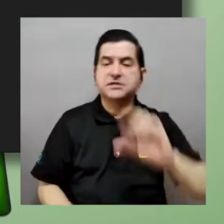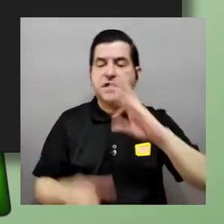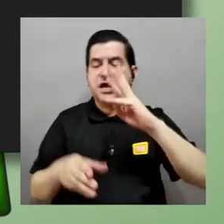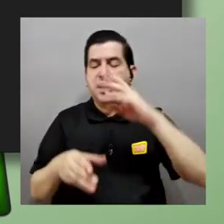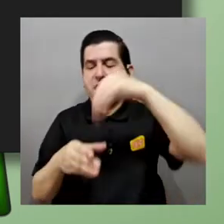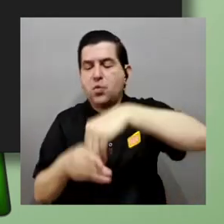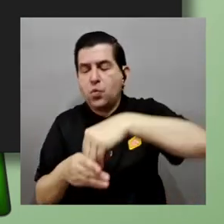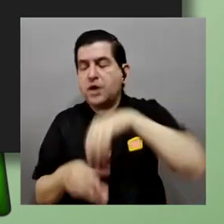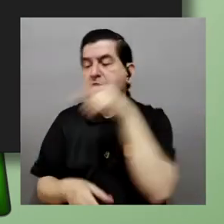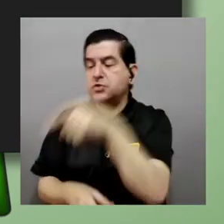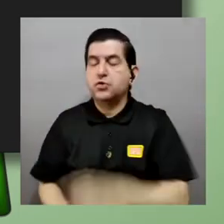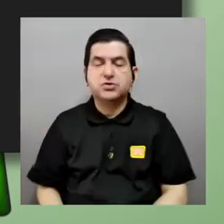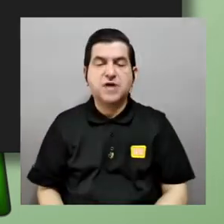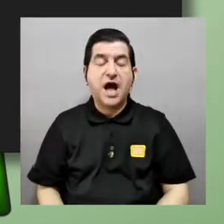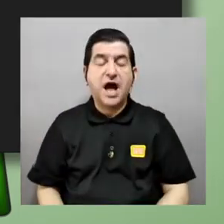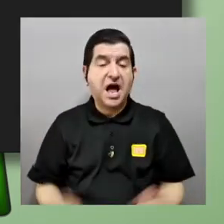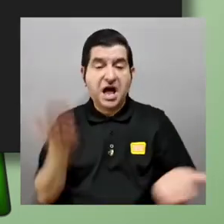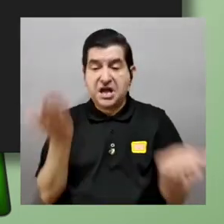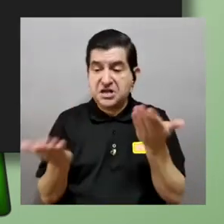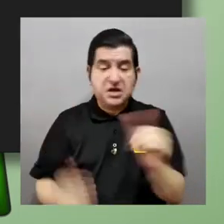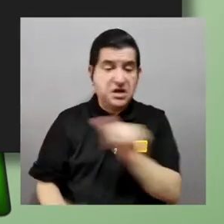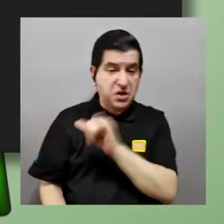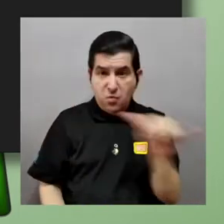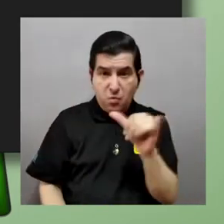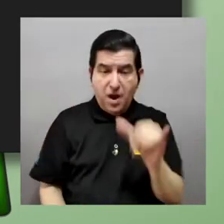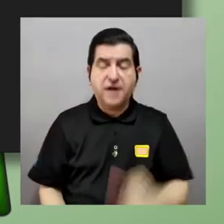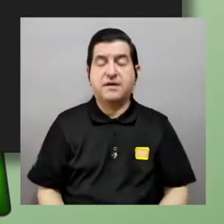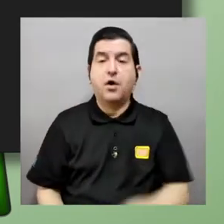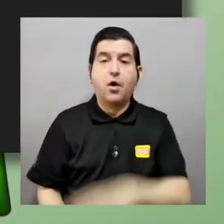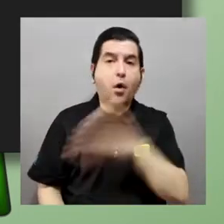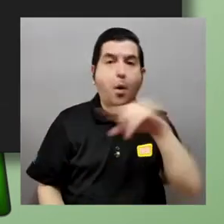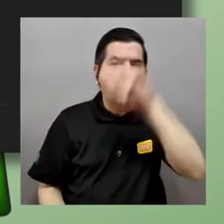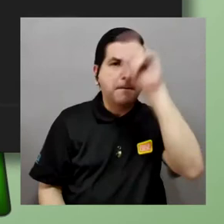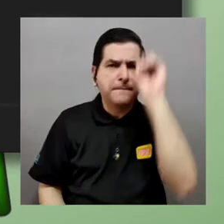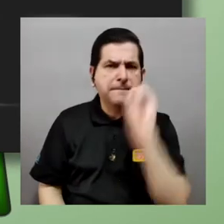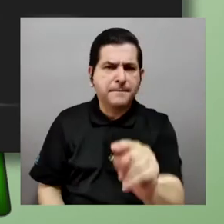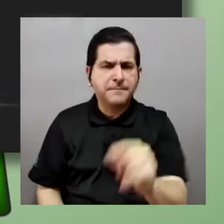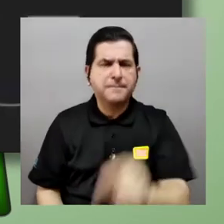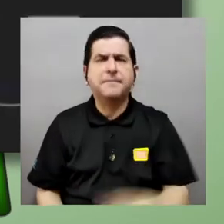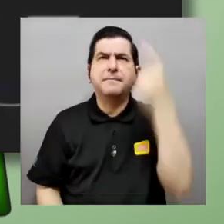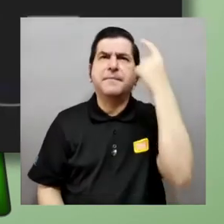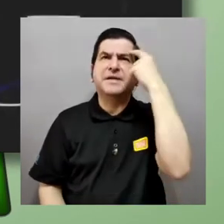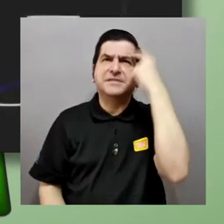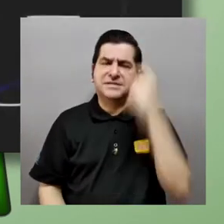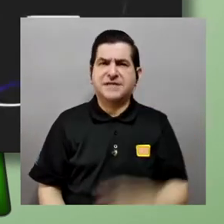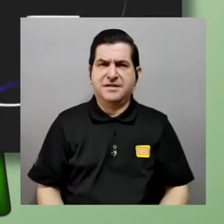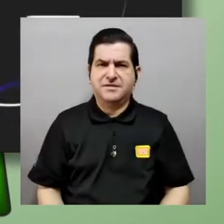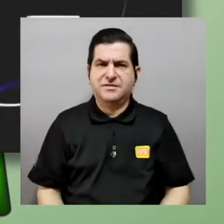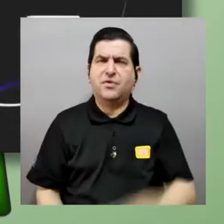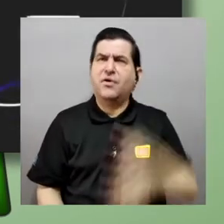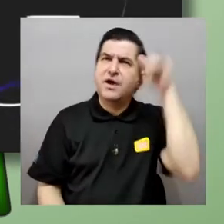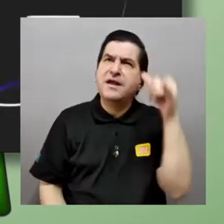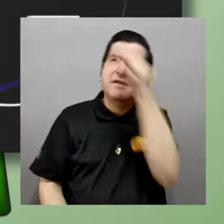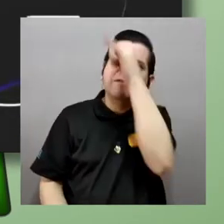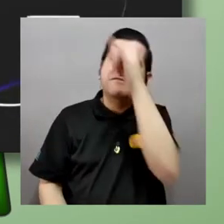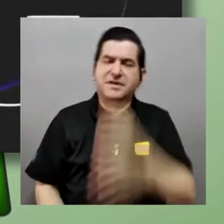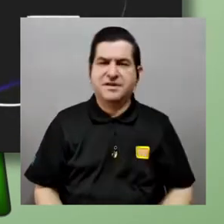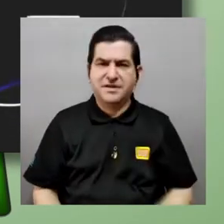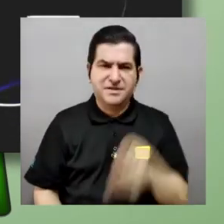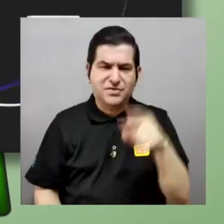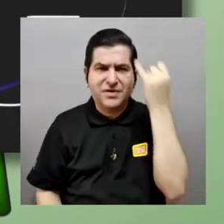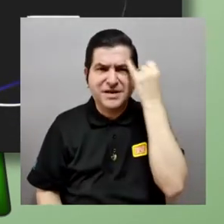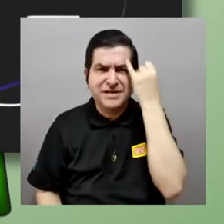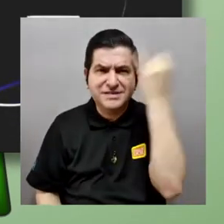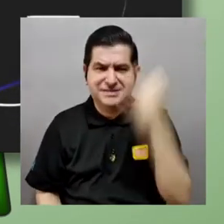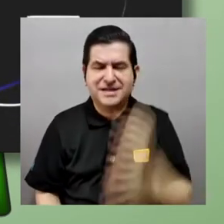pues son del mismo tamaño pero también podemos hacernos las preguntas para infinitos vamos a ver primero esta esta idea para finitos y luego